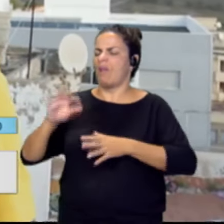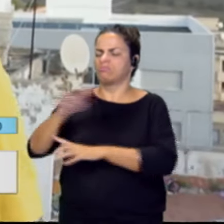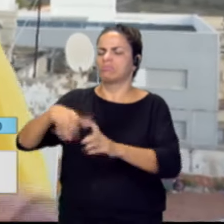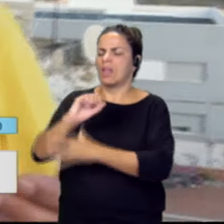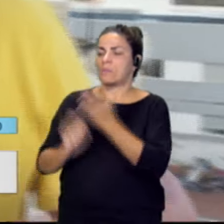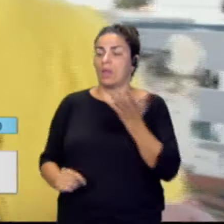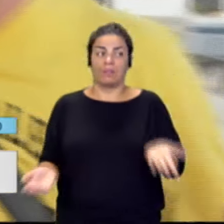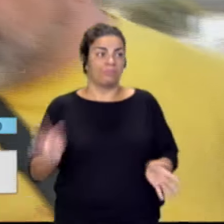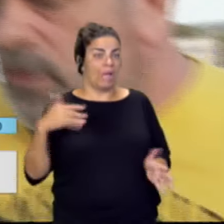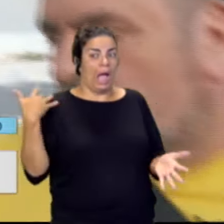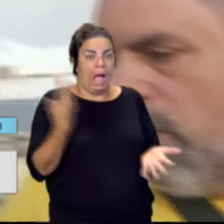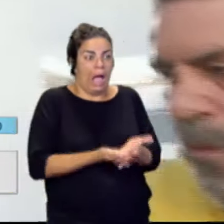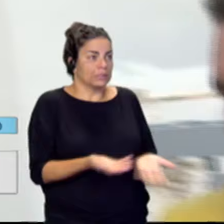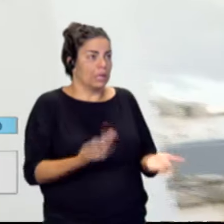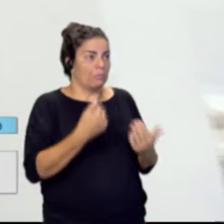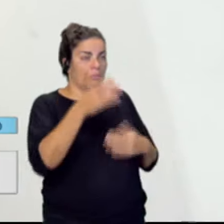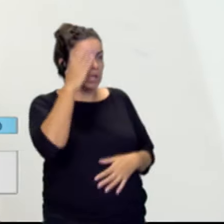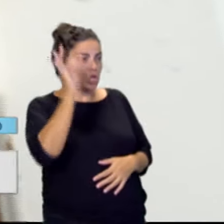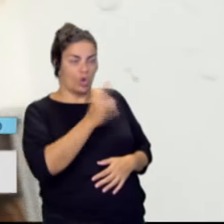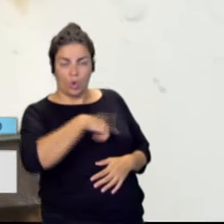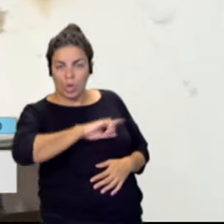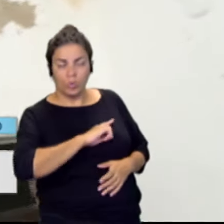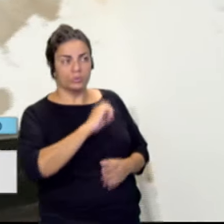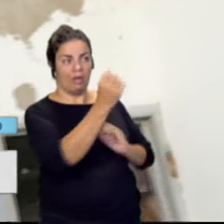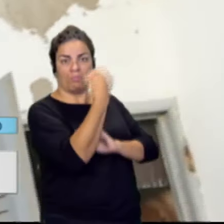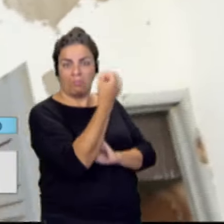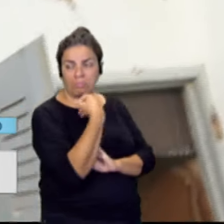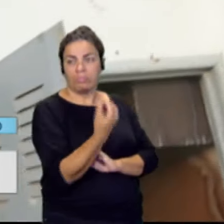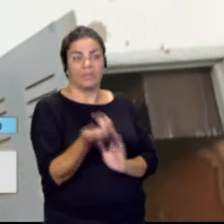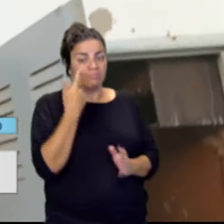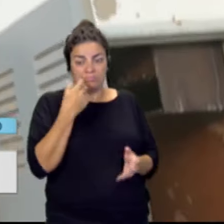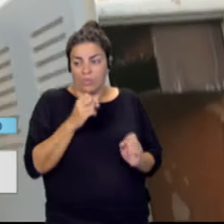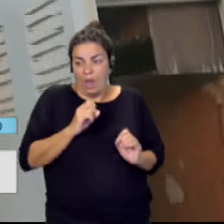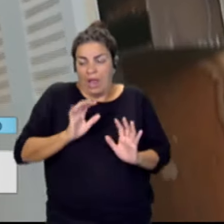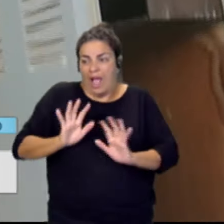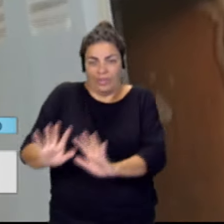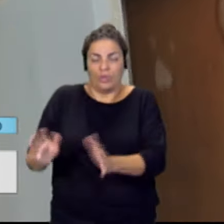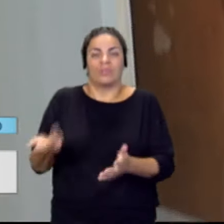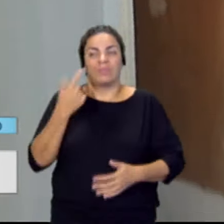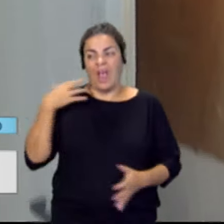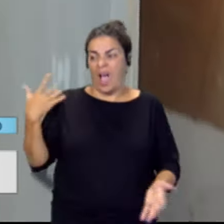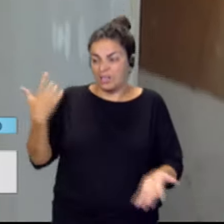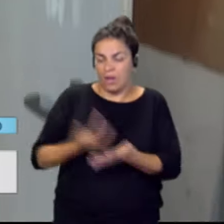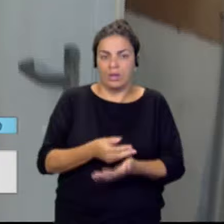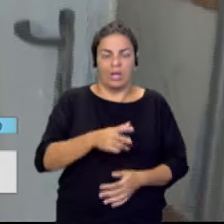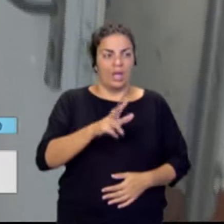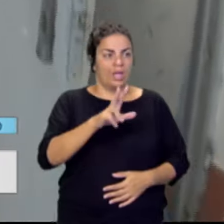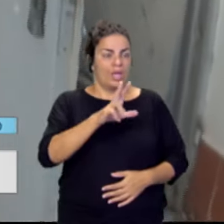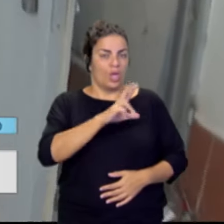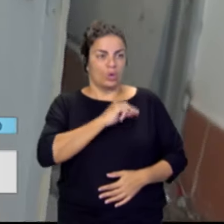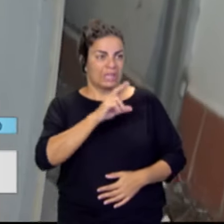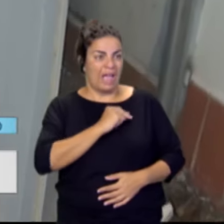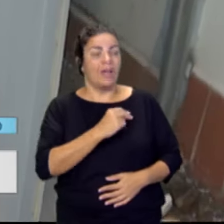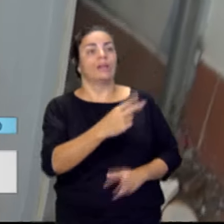pasando. Y aquí, el abandono, como ven, y que ningún concejal a día de hoy, ya es el séptimo, que se acerca a